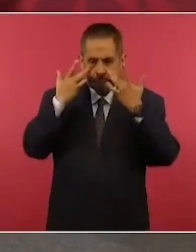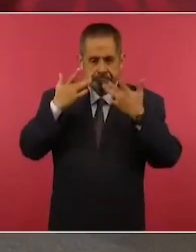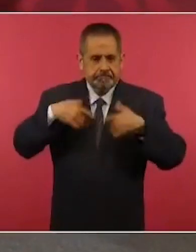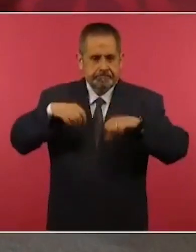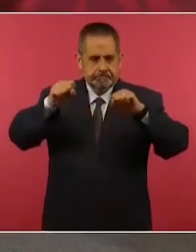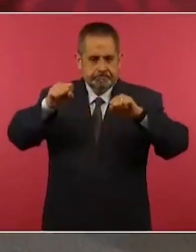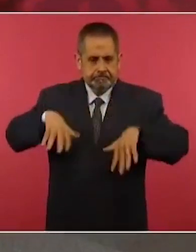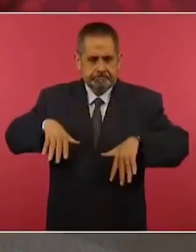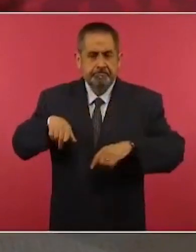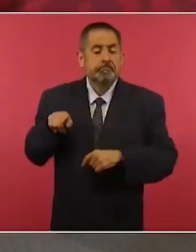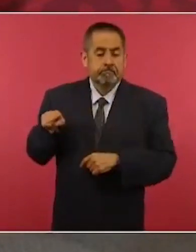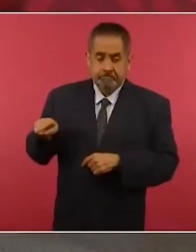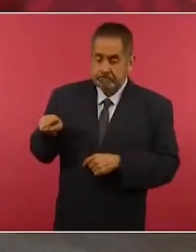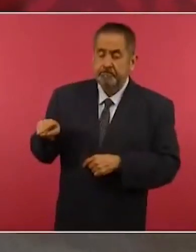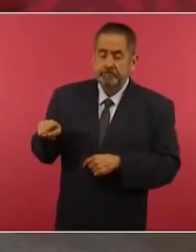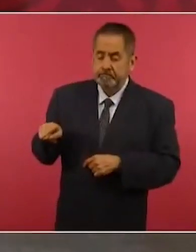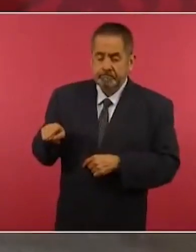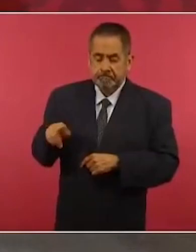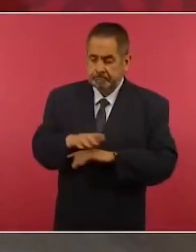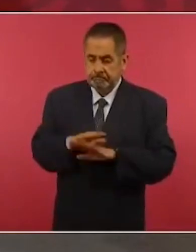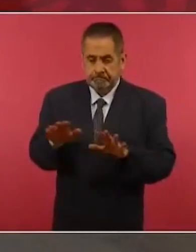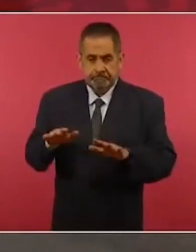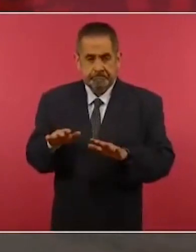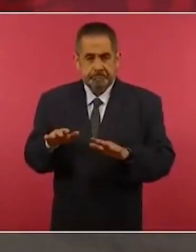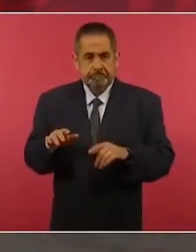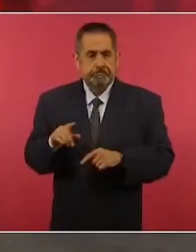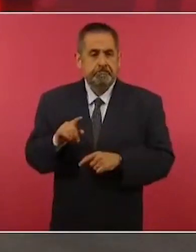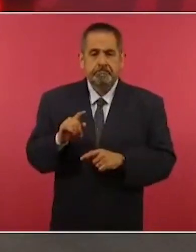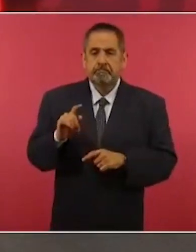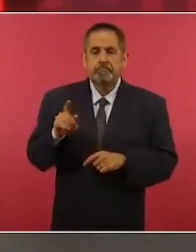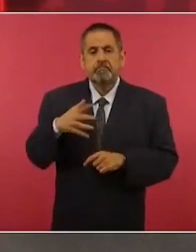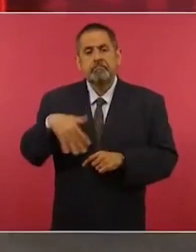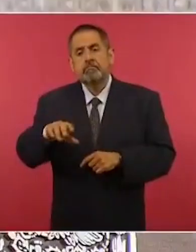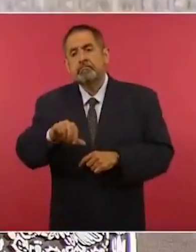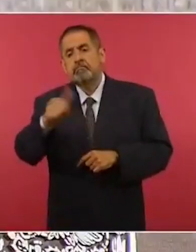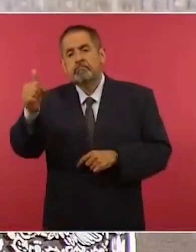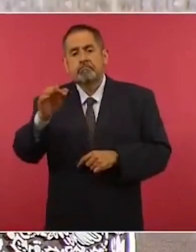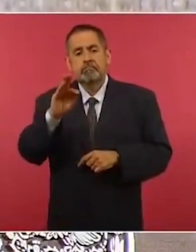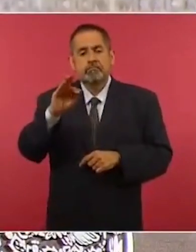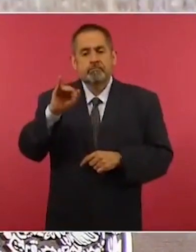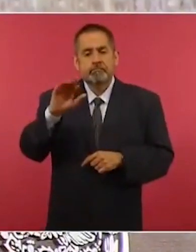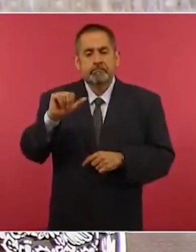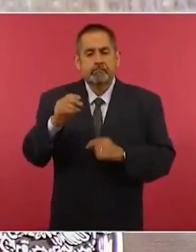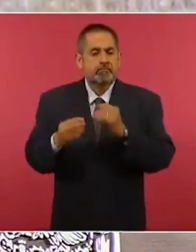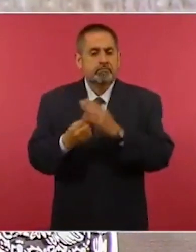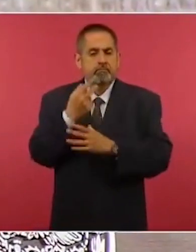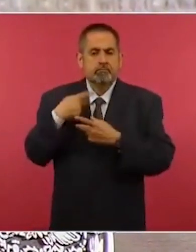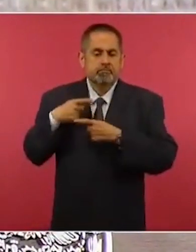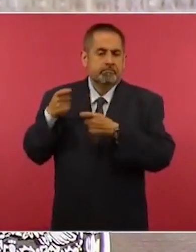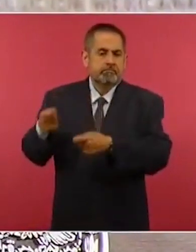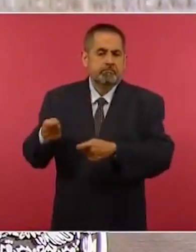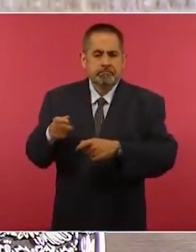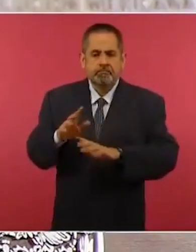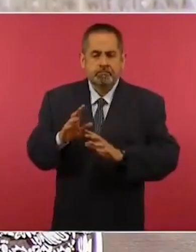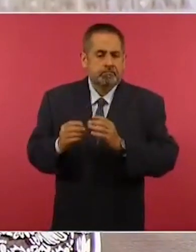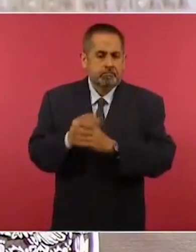tengo esa información, y la fiscalía va a nombrar otro fiscal. Vamos a continuar.